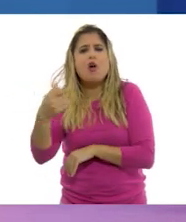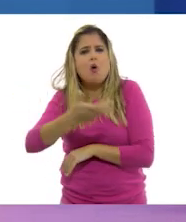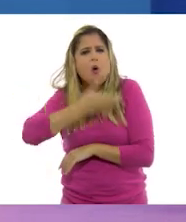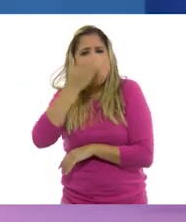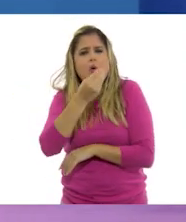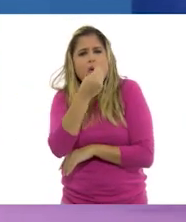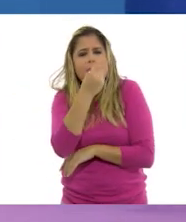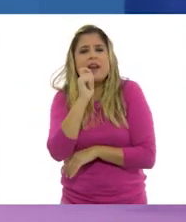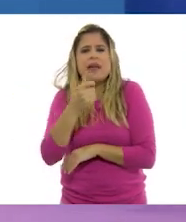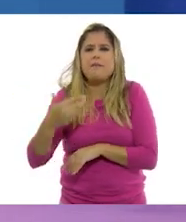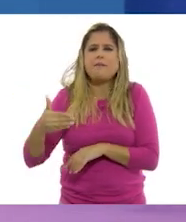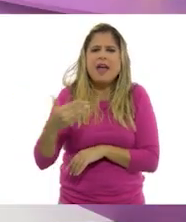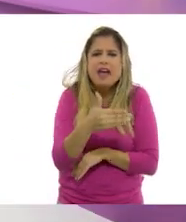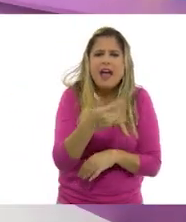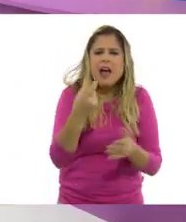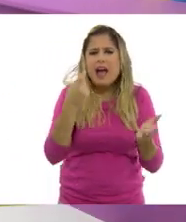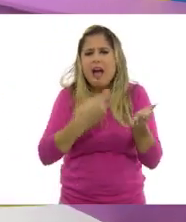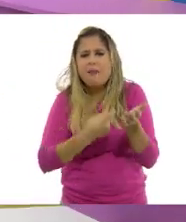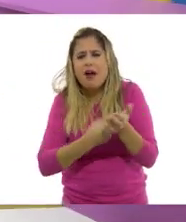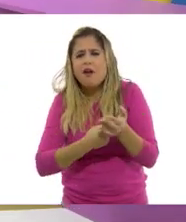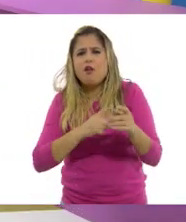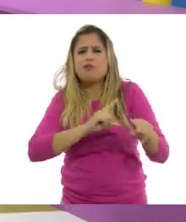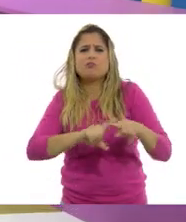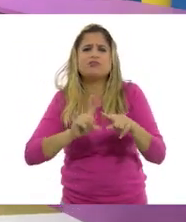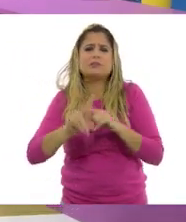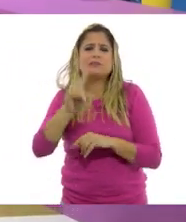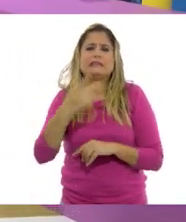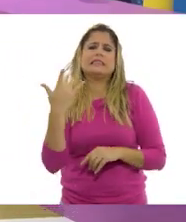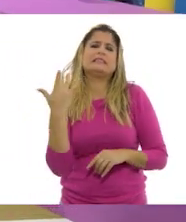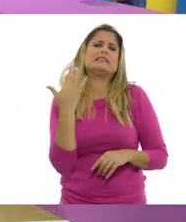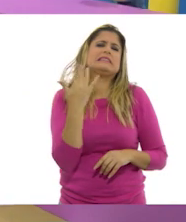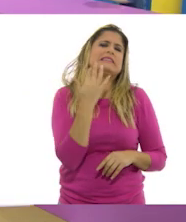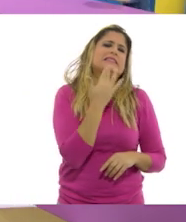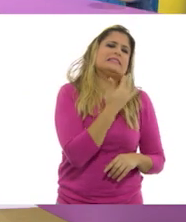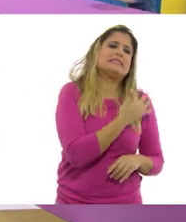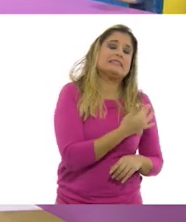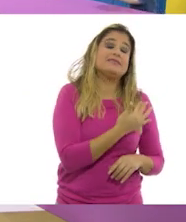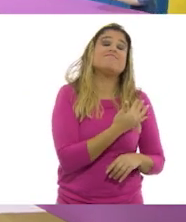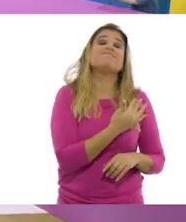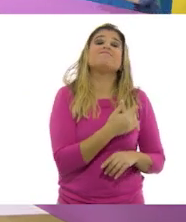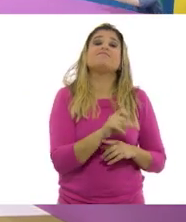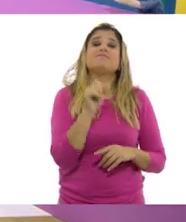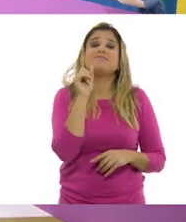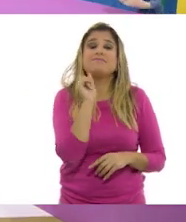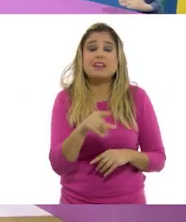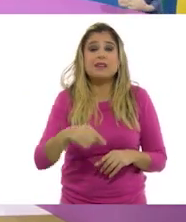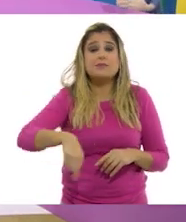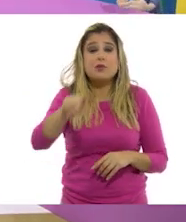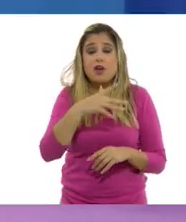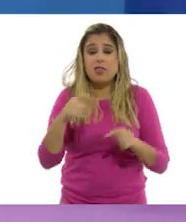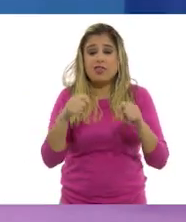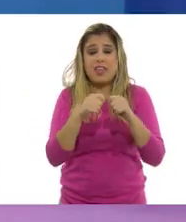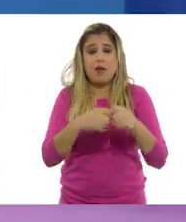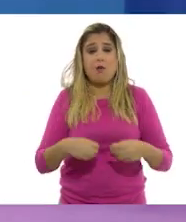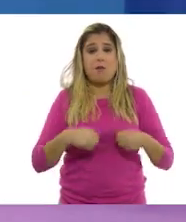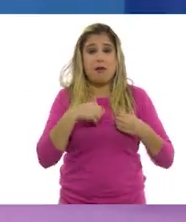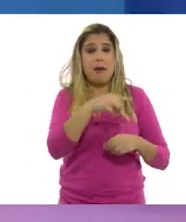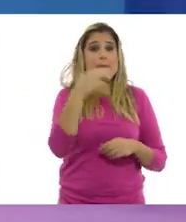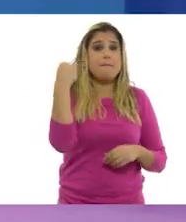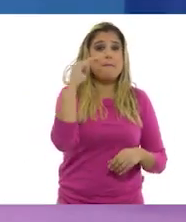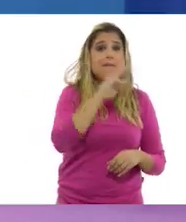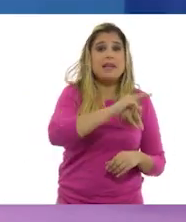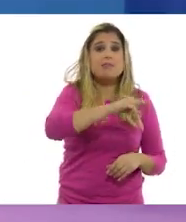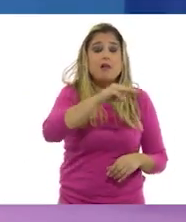comer mariscos y pescados. Uy, son deliciosísimos. Pero también tengo unos tíos que viven en Michoacán